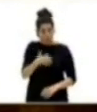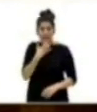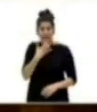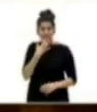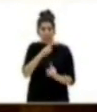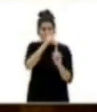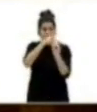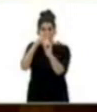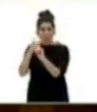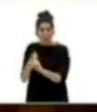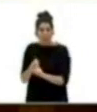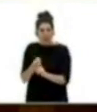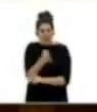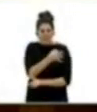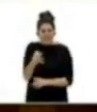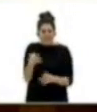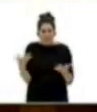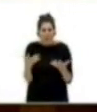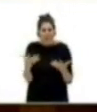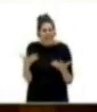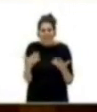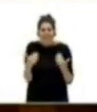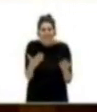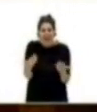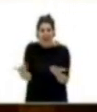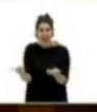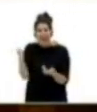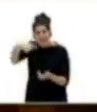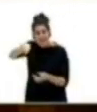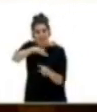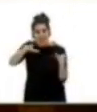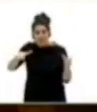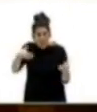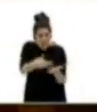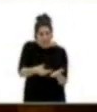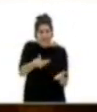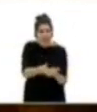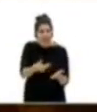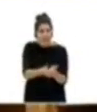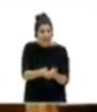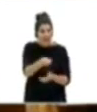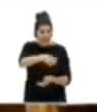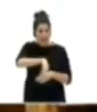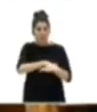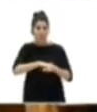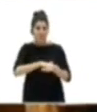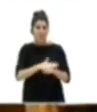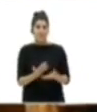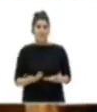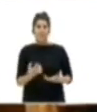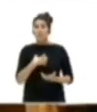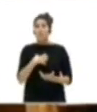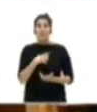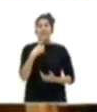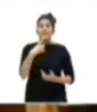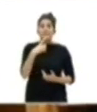soluciones, soluciones efectivas y urgentes. Es lo que la gente está demandando, es lo que la gente pide a su gobernante. No se puede decir